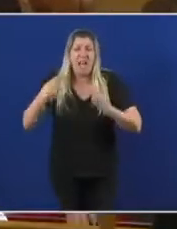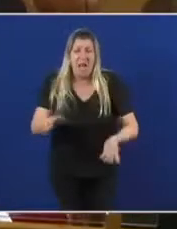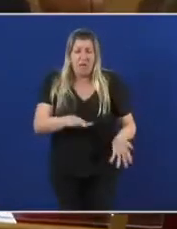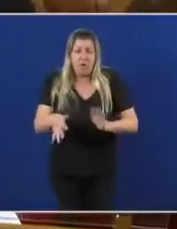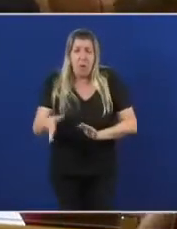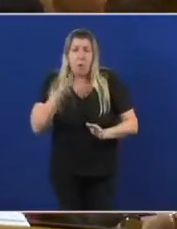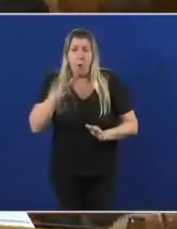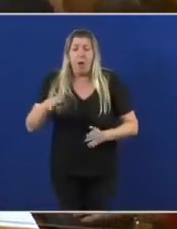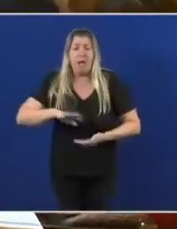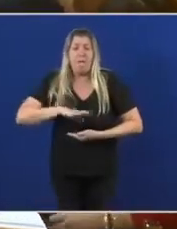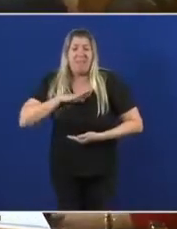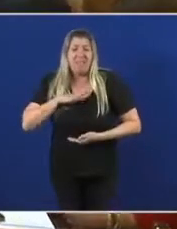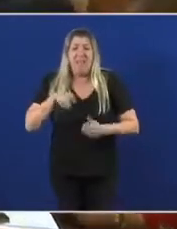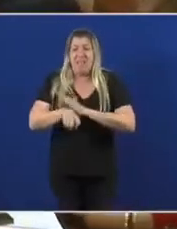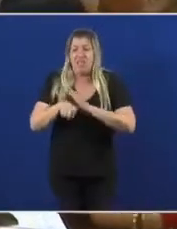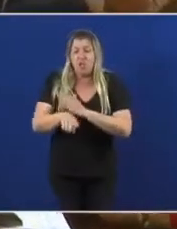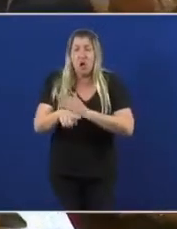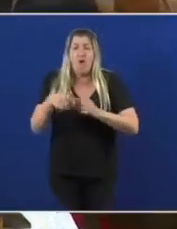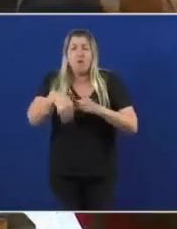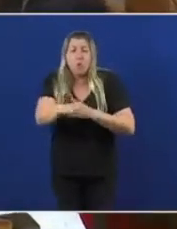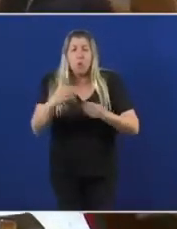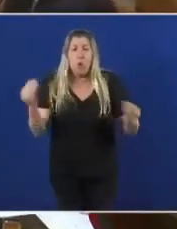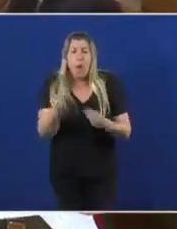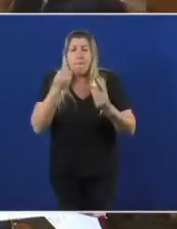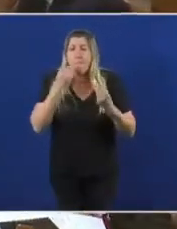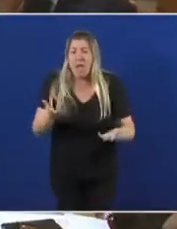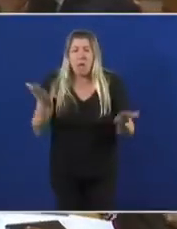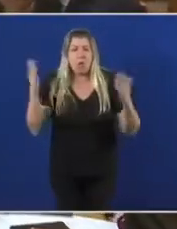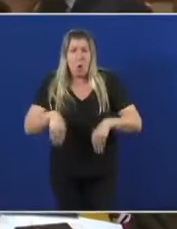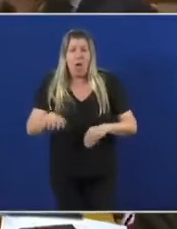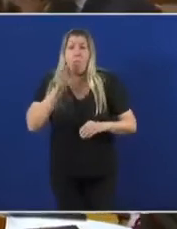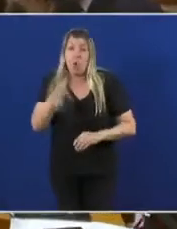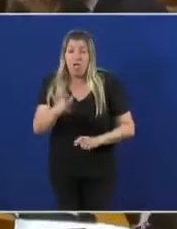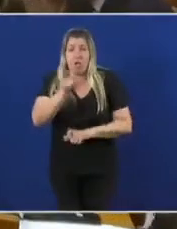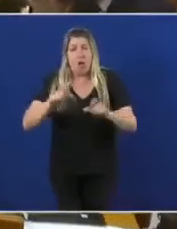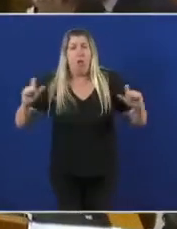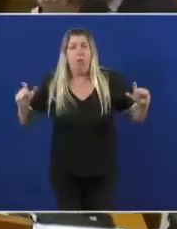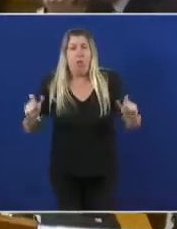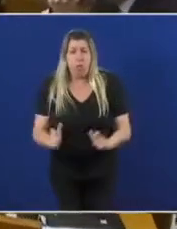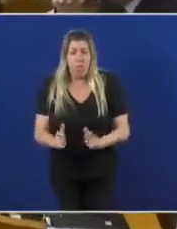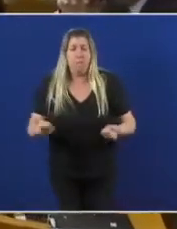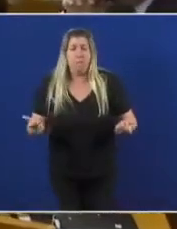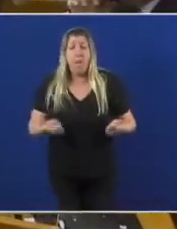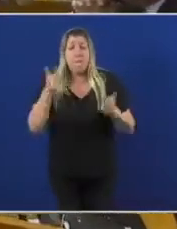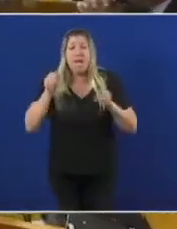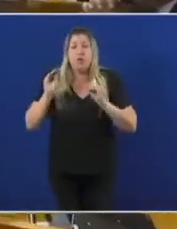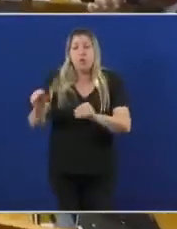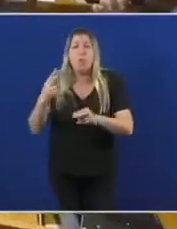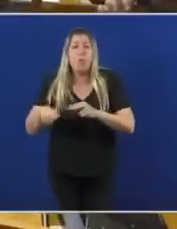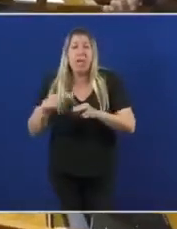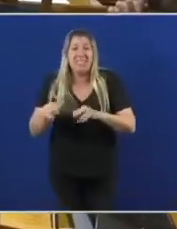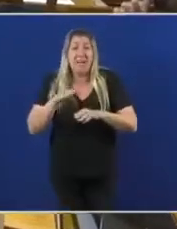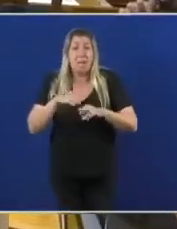incapacidade para darlle un futuro digno a este país. E as súas políticas natalistas é que ten que